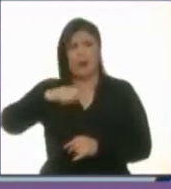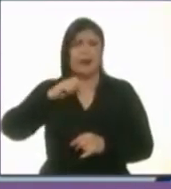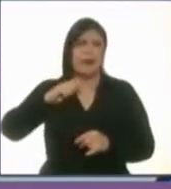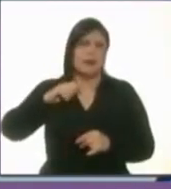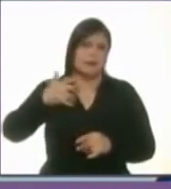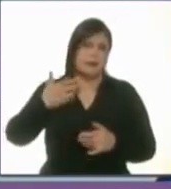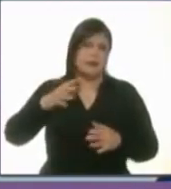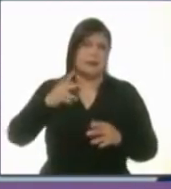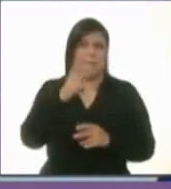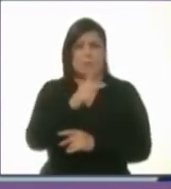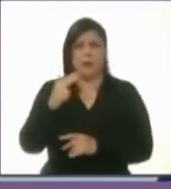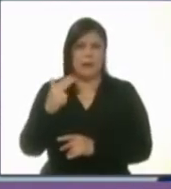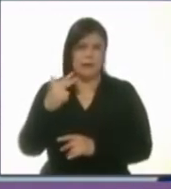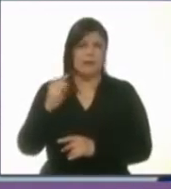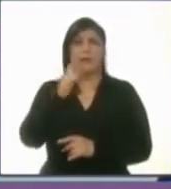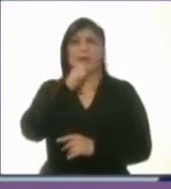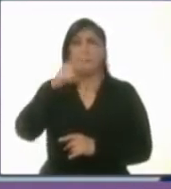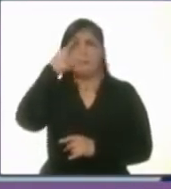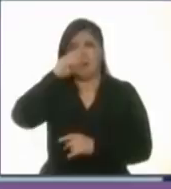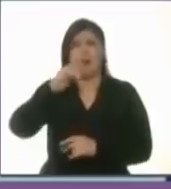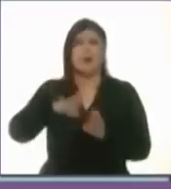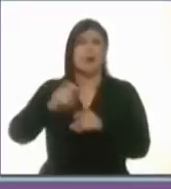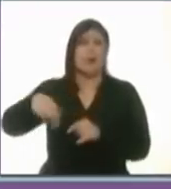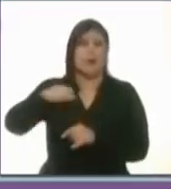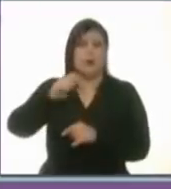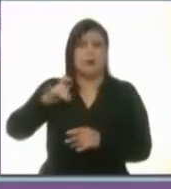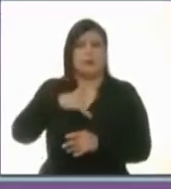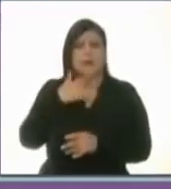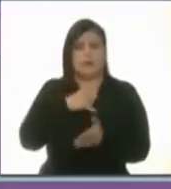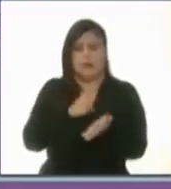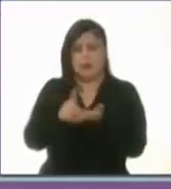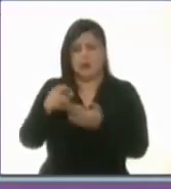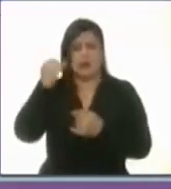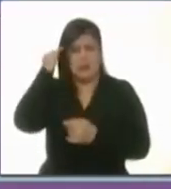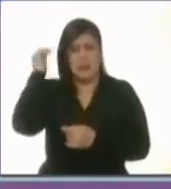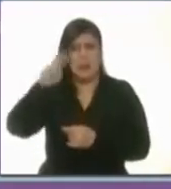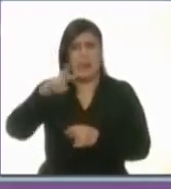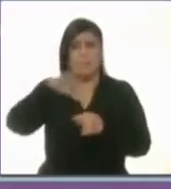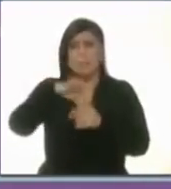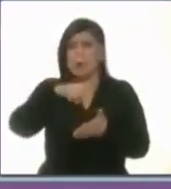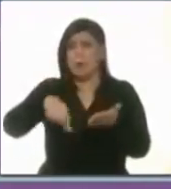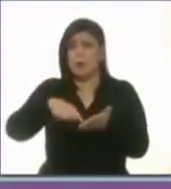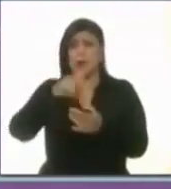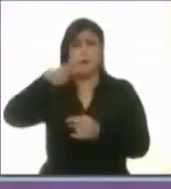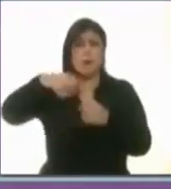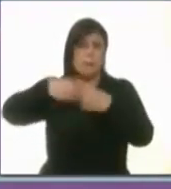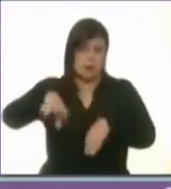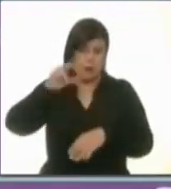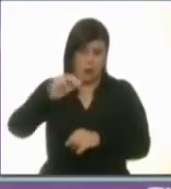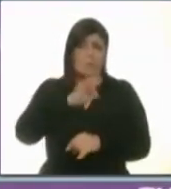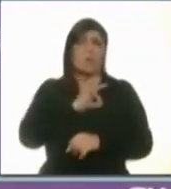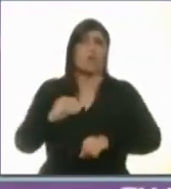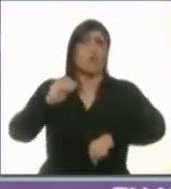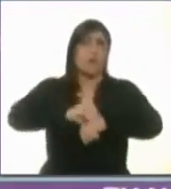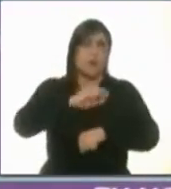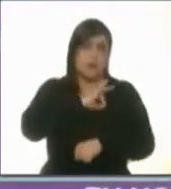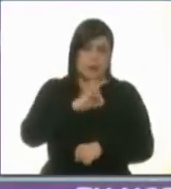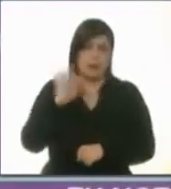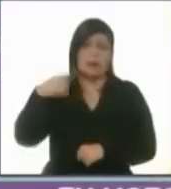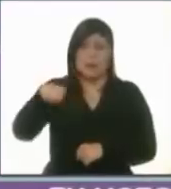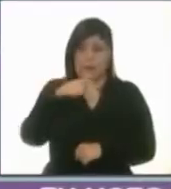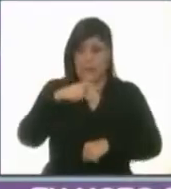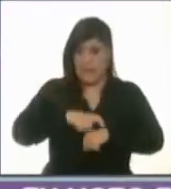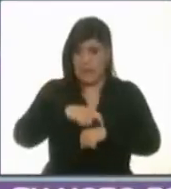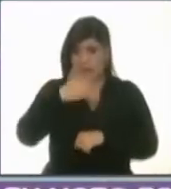voten por Marichuy y los derechos indígenas pues su voto no estará perdido estará sembrado si les queda